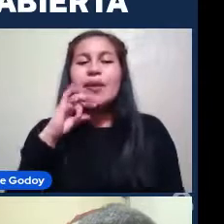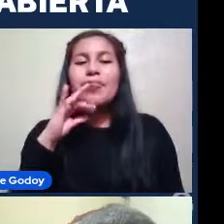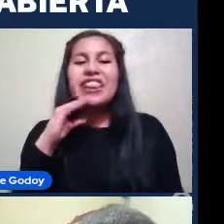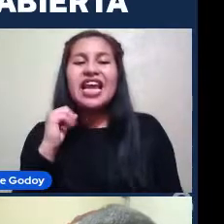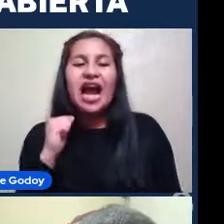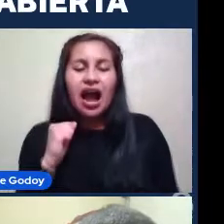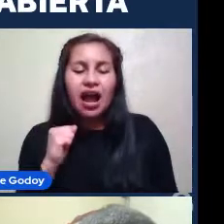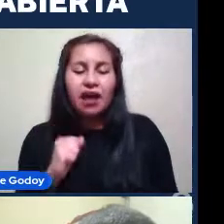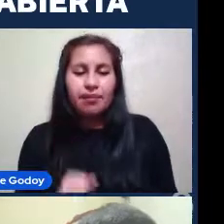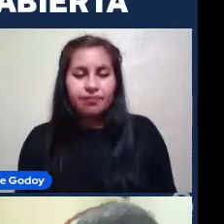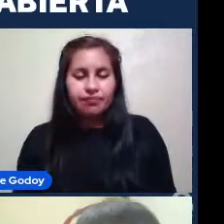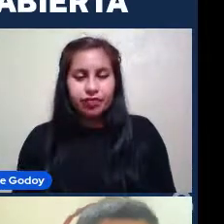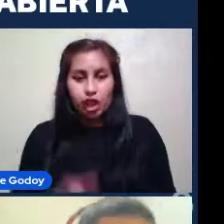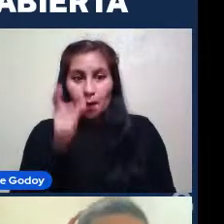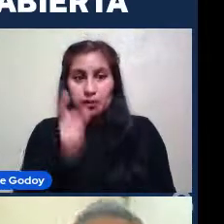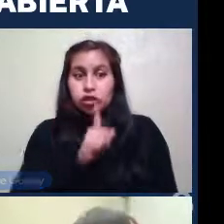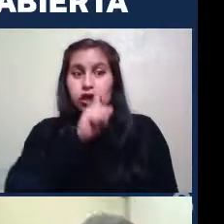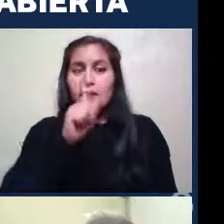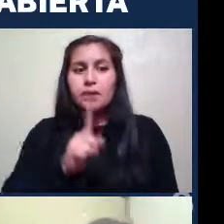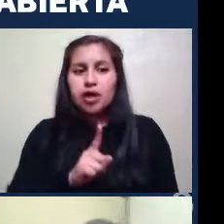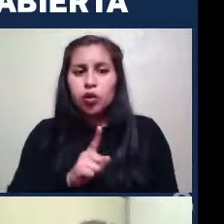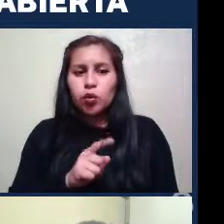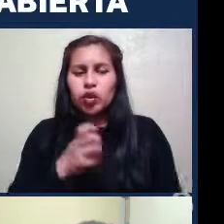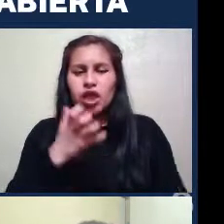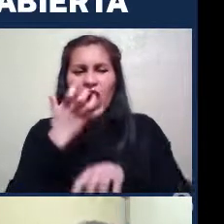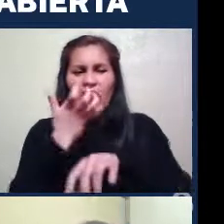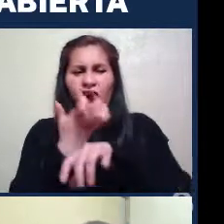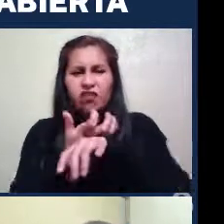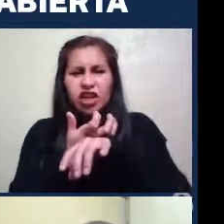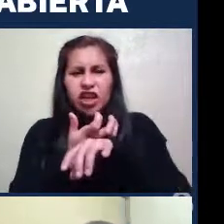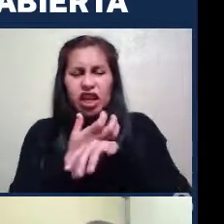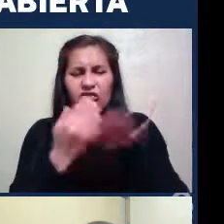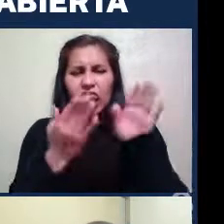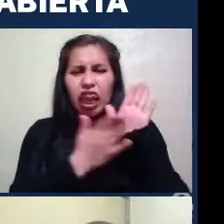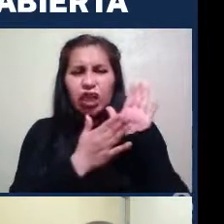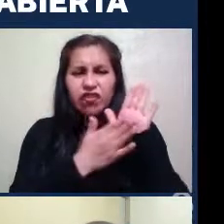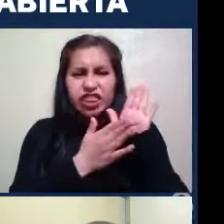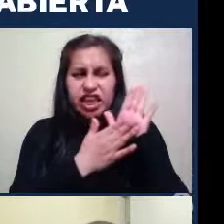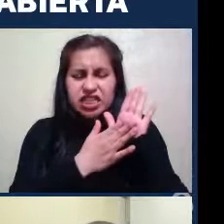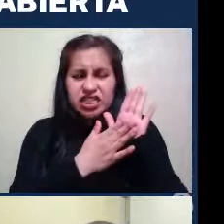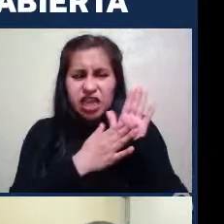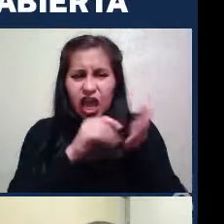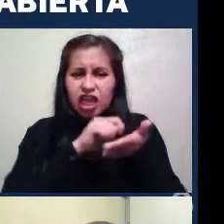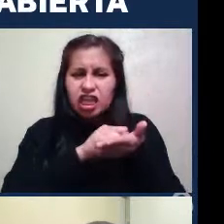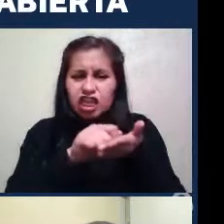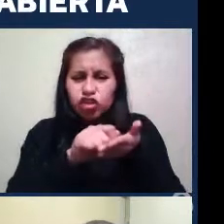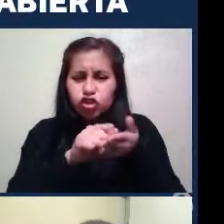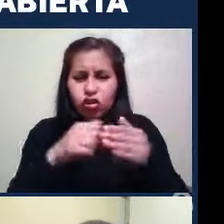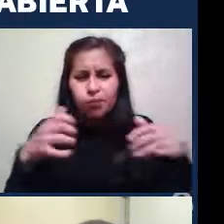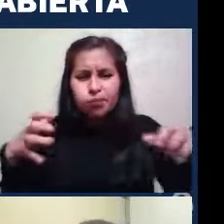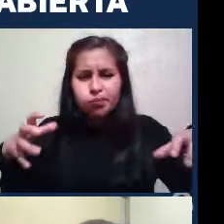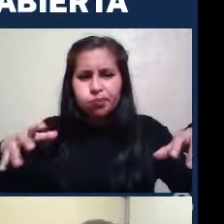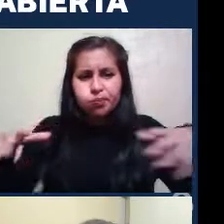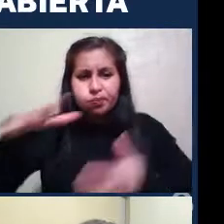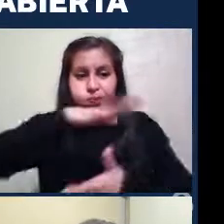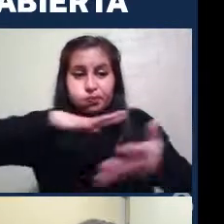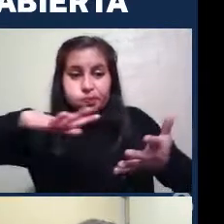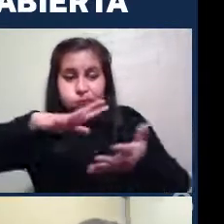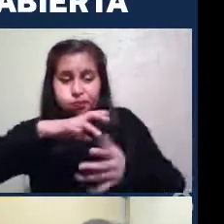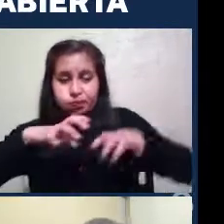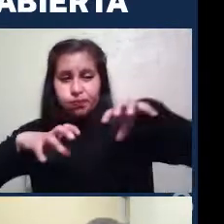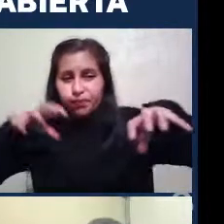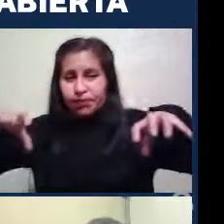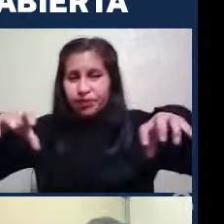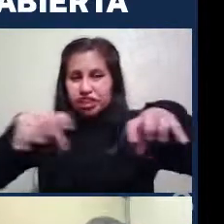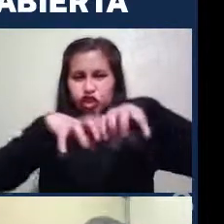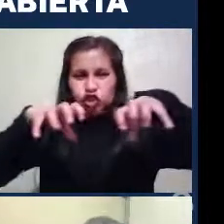Cristian Ahumada Pregunta ¿Hay registro De choque De galaxias Elípticas? Si Si hay Es bastante común Sobre todo En